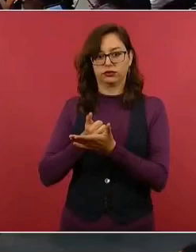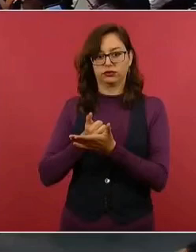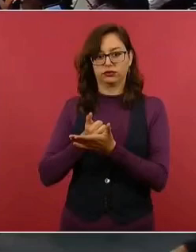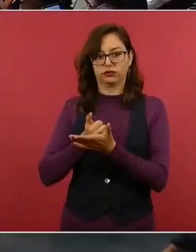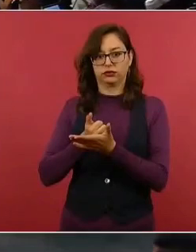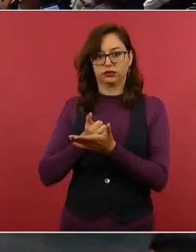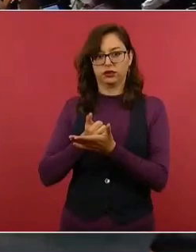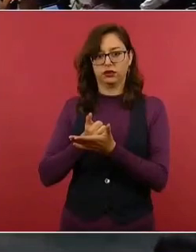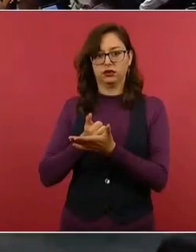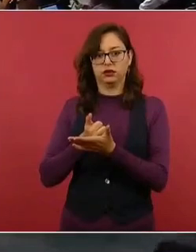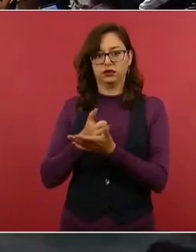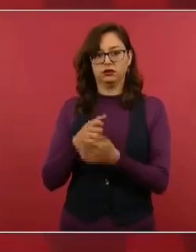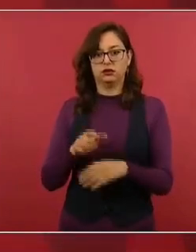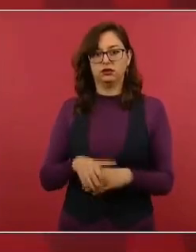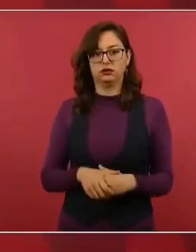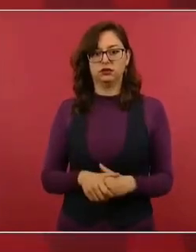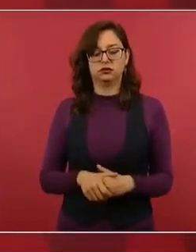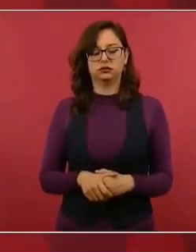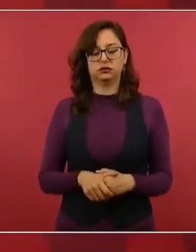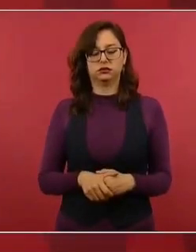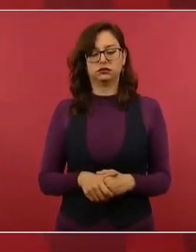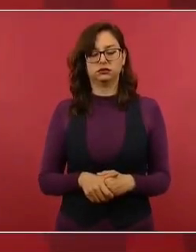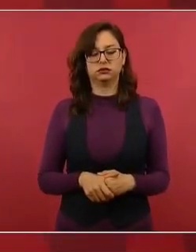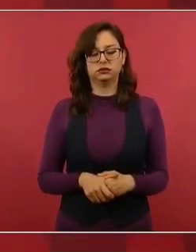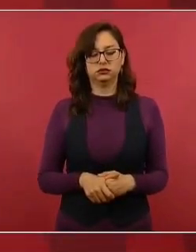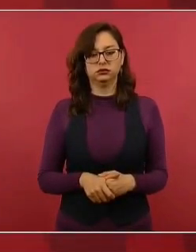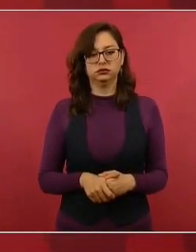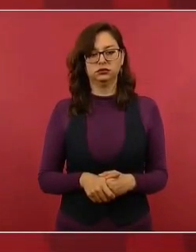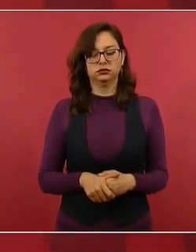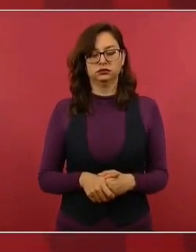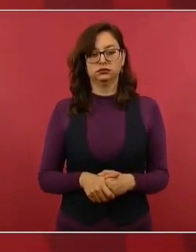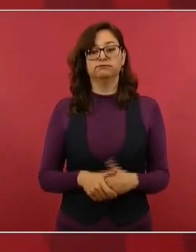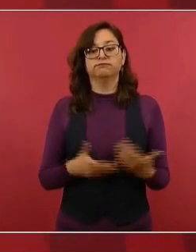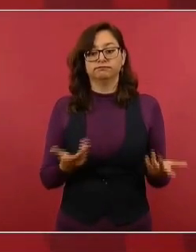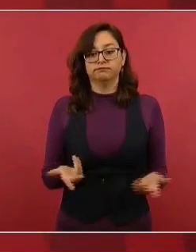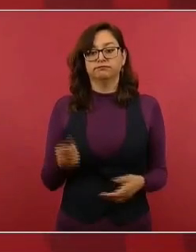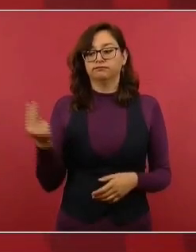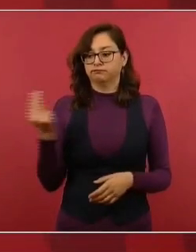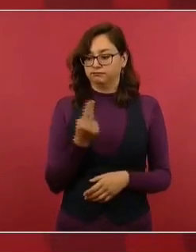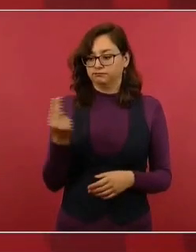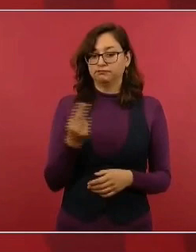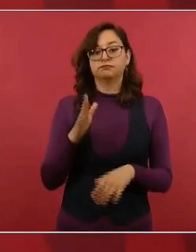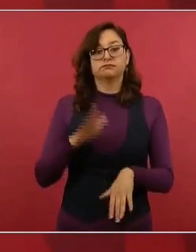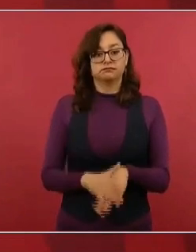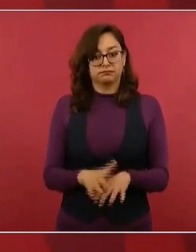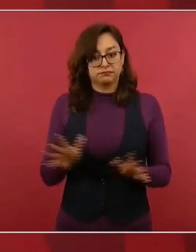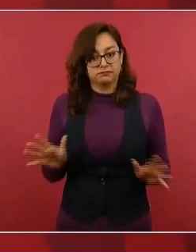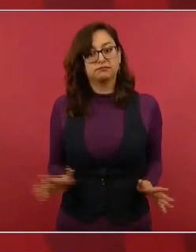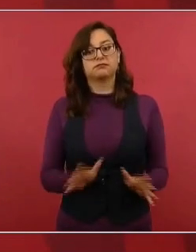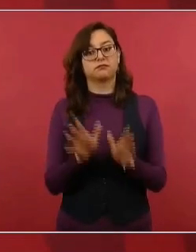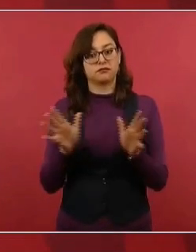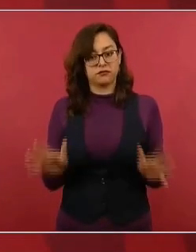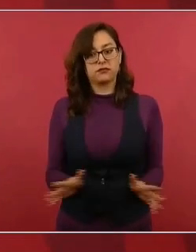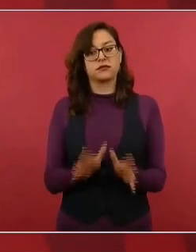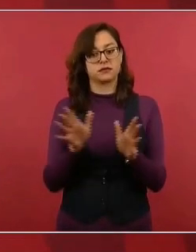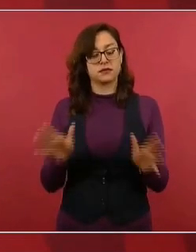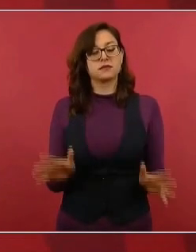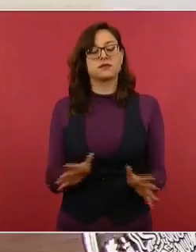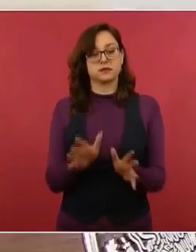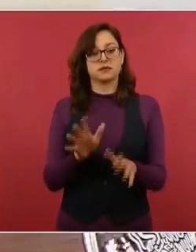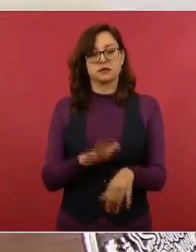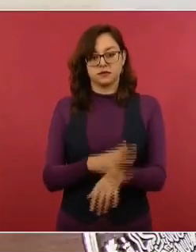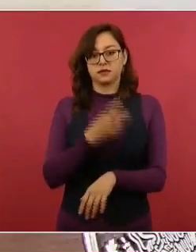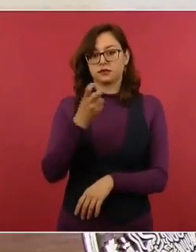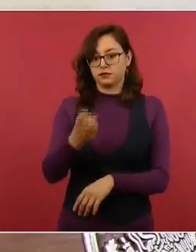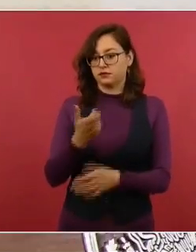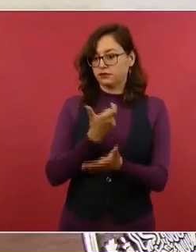tenemos que fomentar que haya más producción y por eso mantenemos el